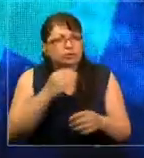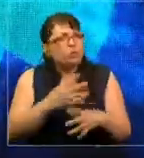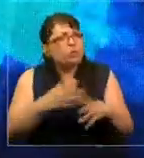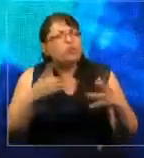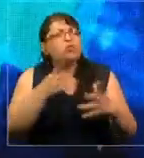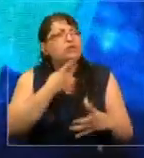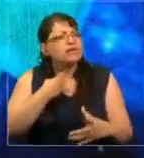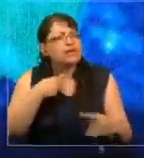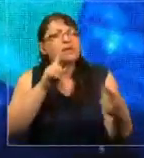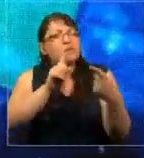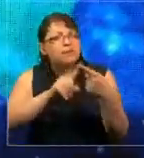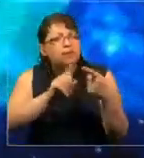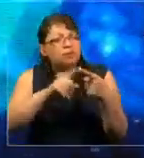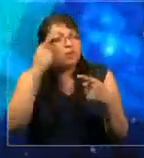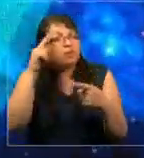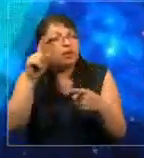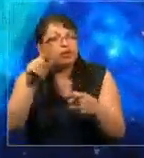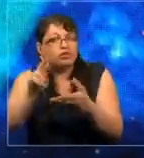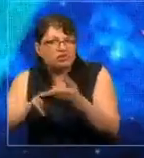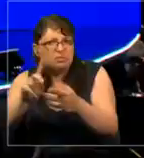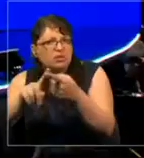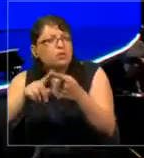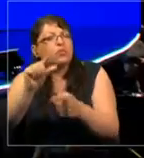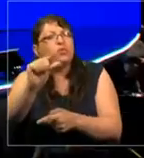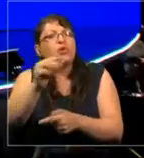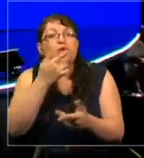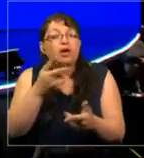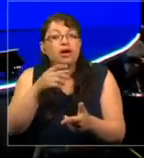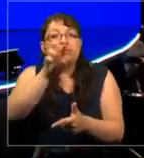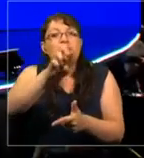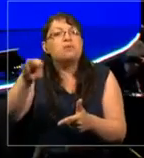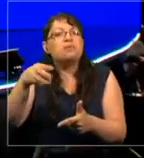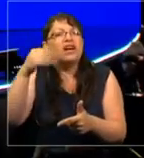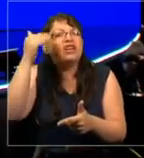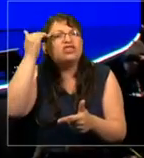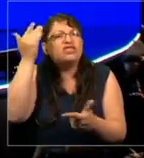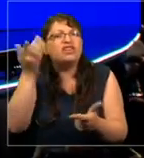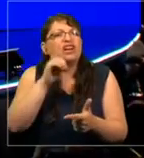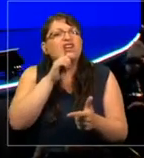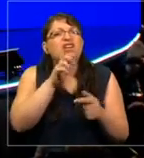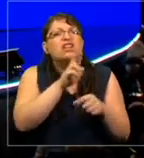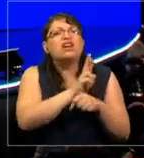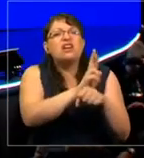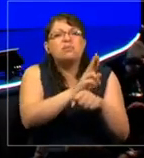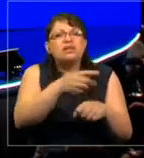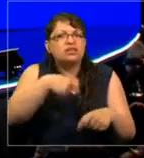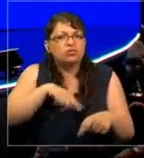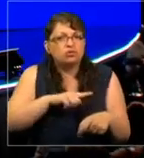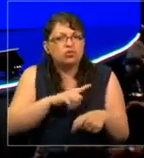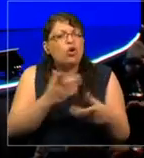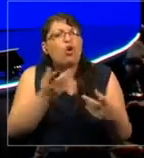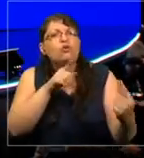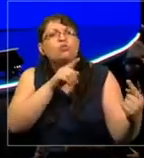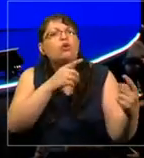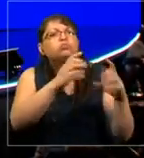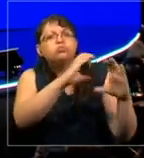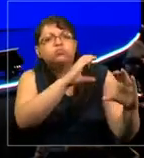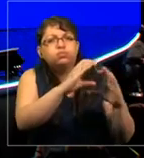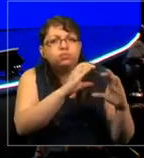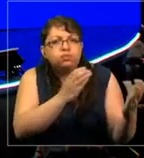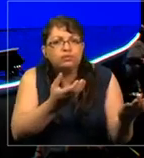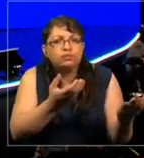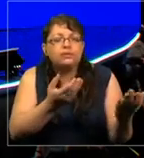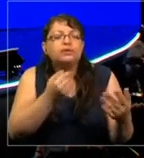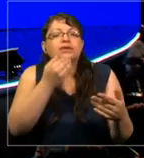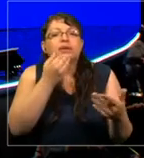participar, pero muy baja participación porque los papás no sabían quiénes los representaban, cómo contactarse con ellos y